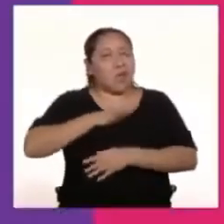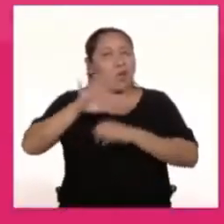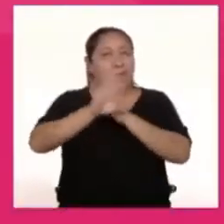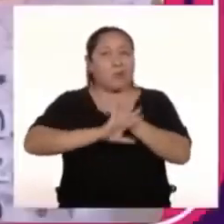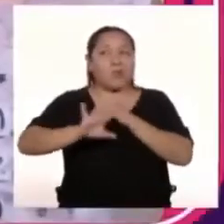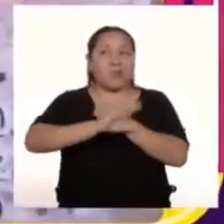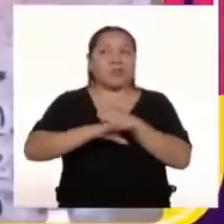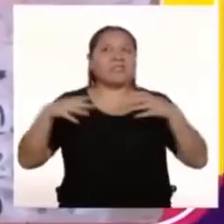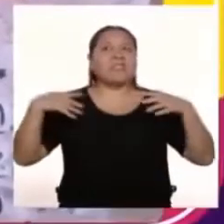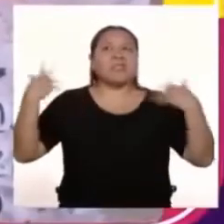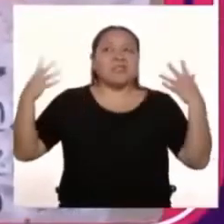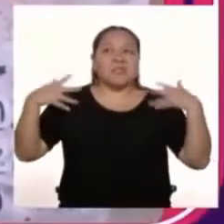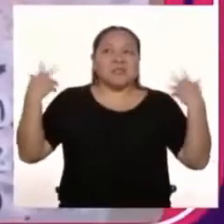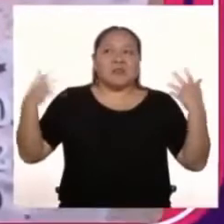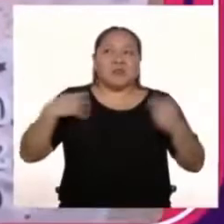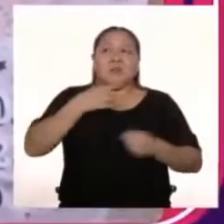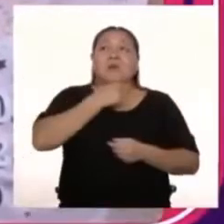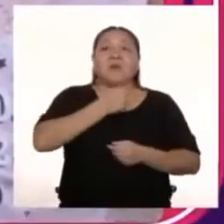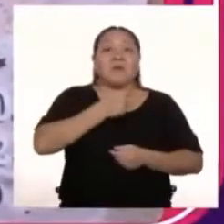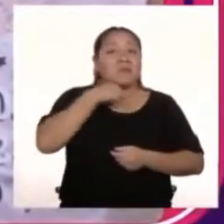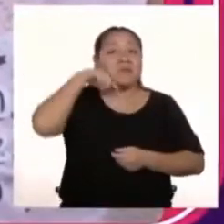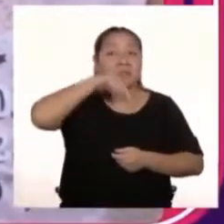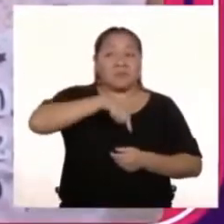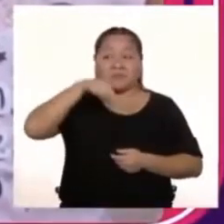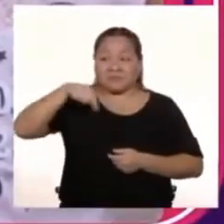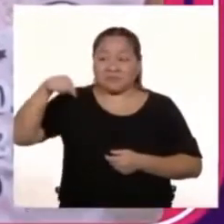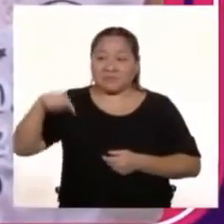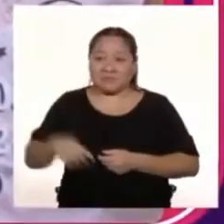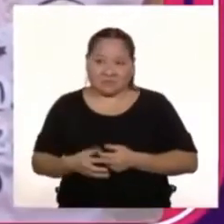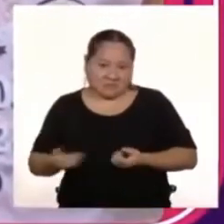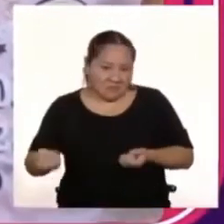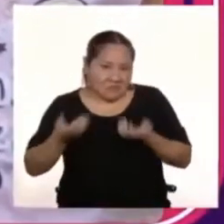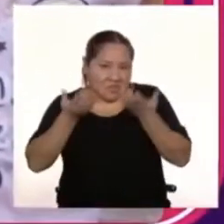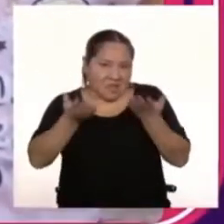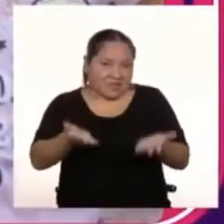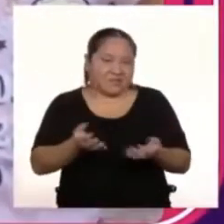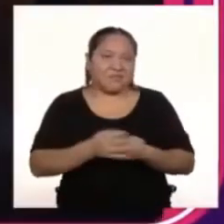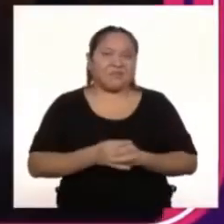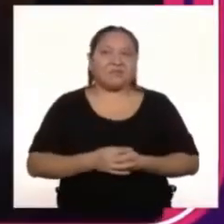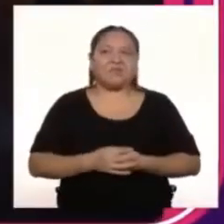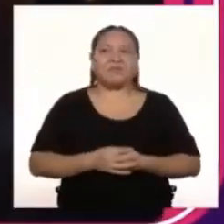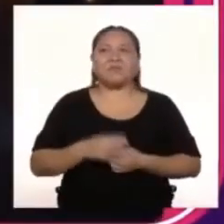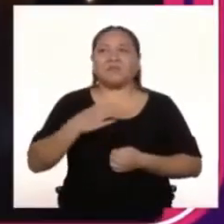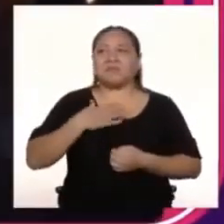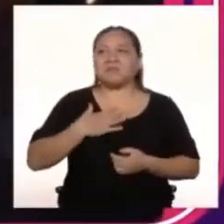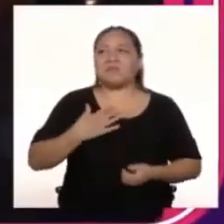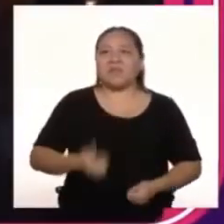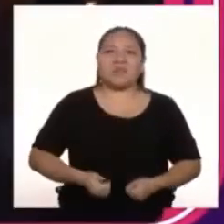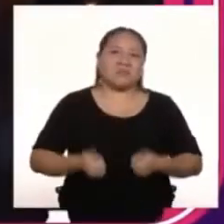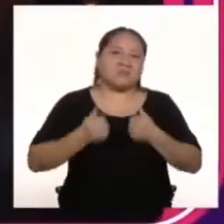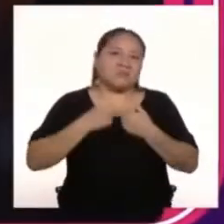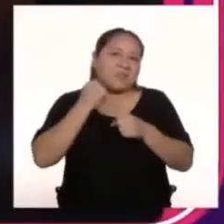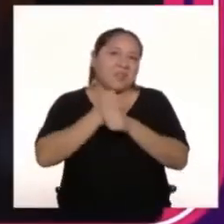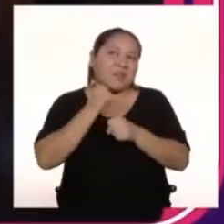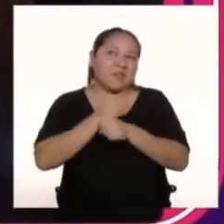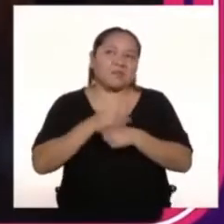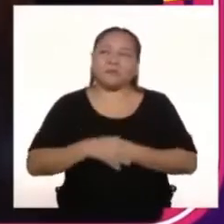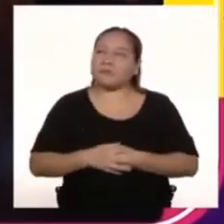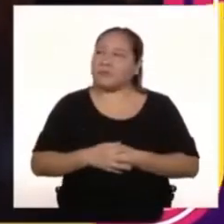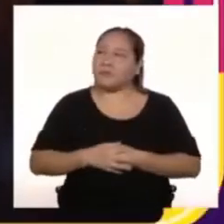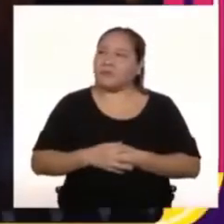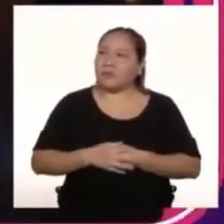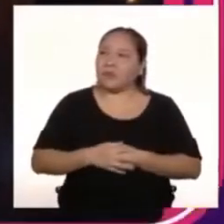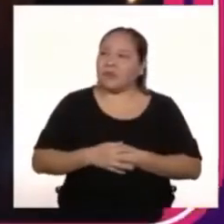Que se siente realizado Este Ejecutando ¿No? O sea Sus labores de vida Todo Y